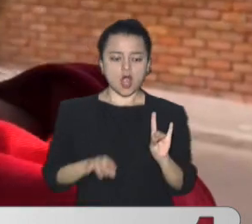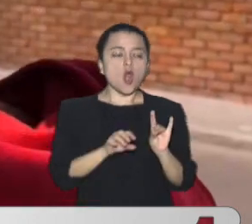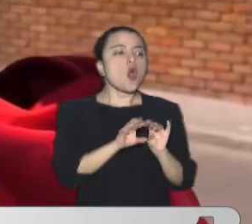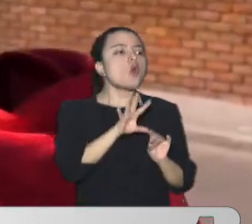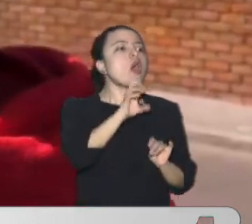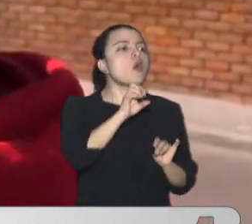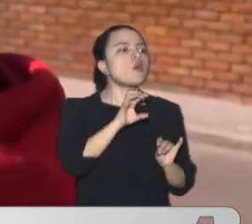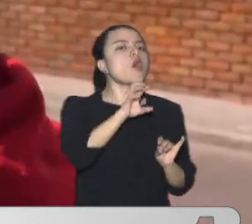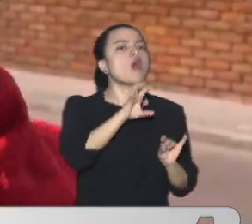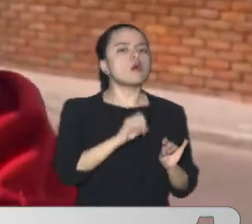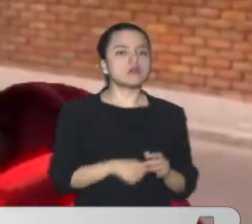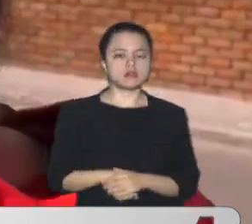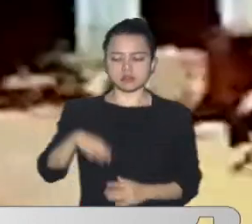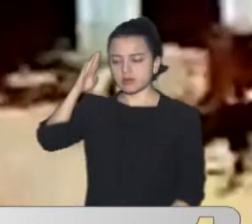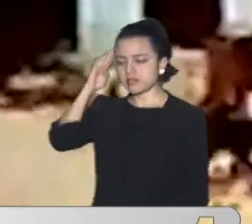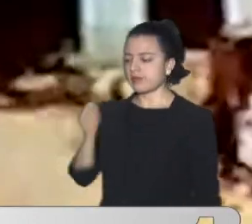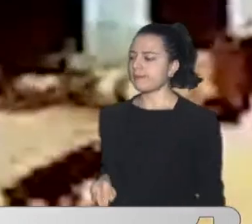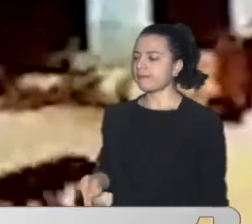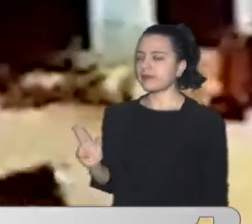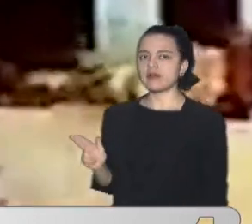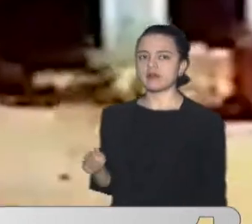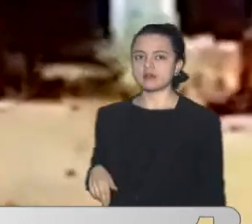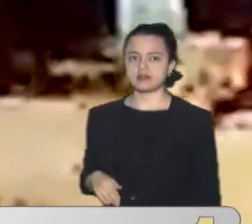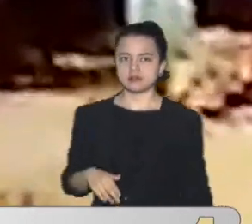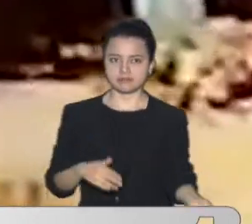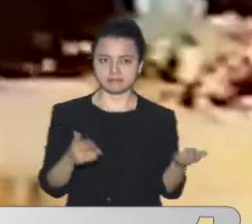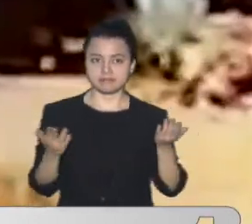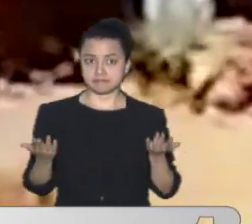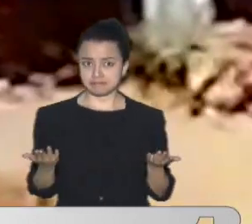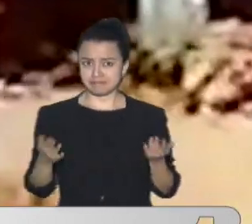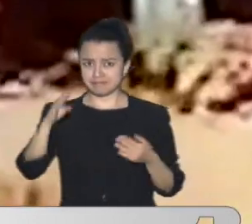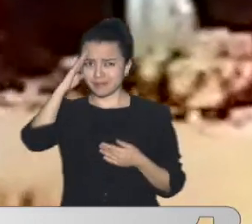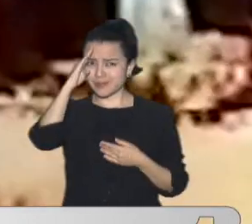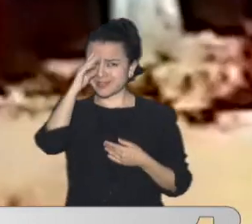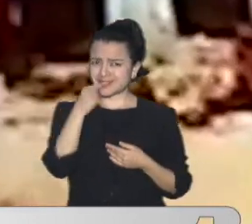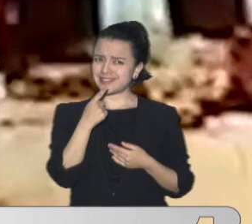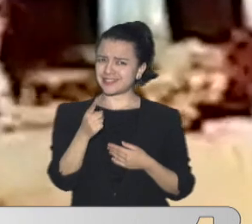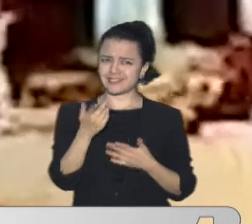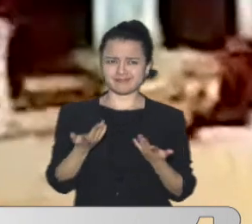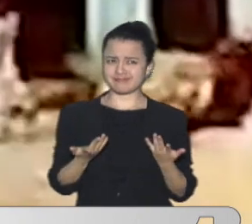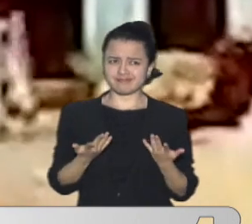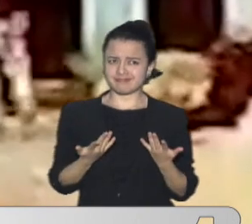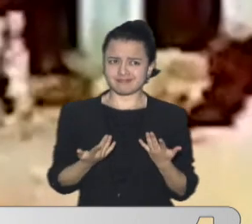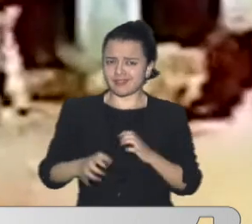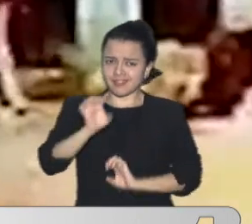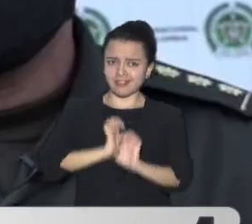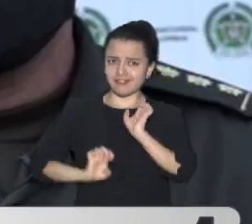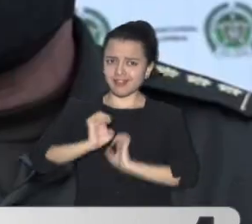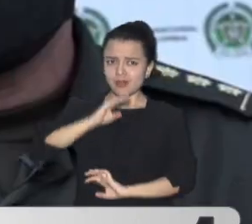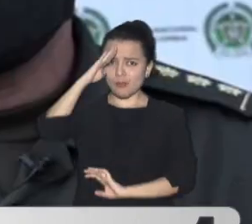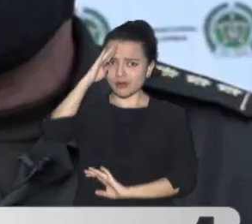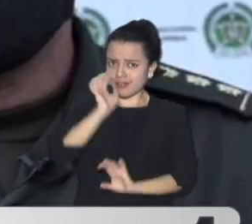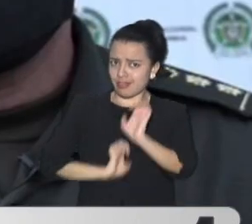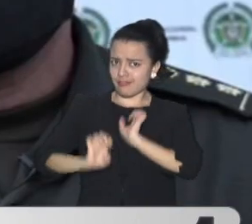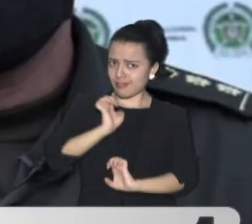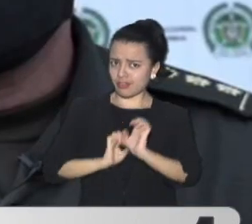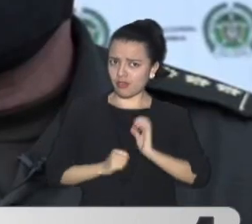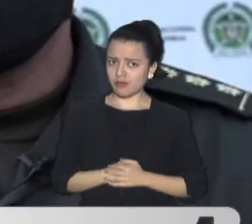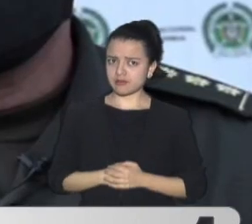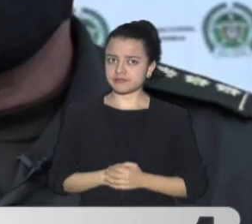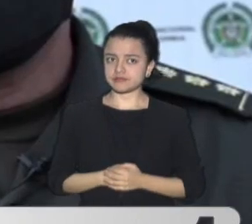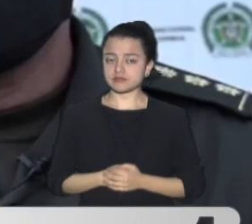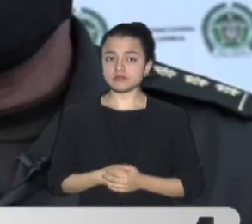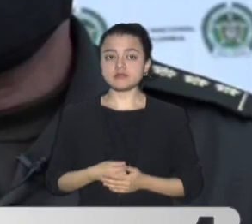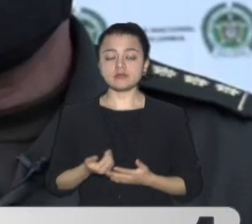Sino coger Y meterle un tiro Al perro La policía Se pronunció Afirmando Que se trató De una reacción De defensa Al llegar La patrulla